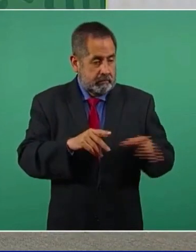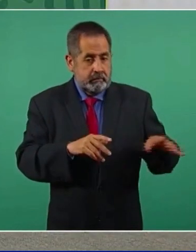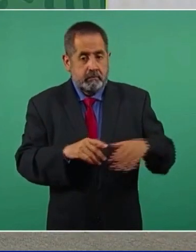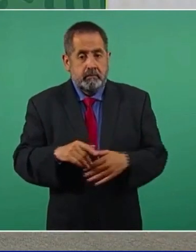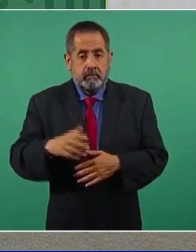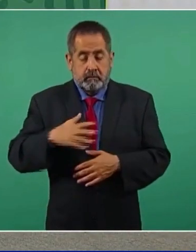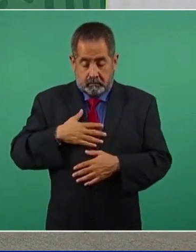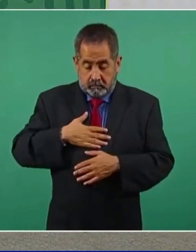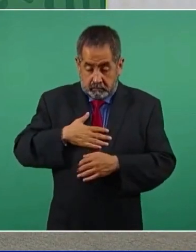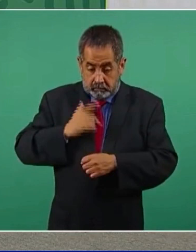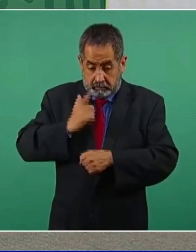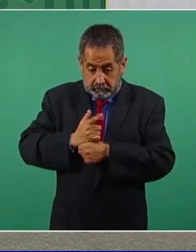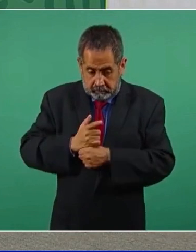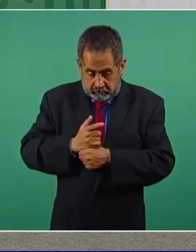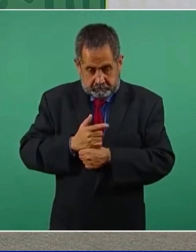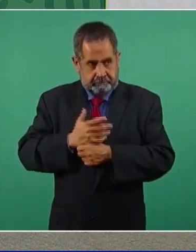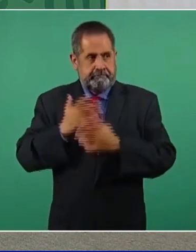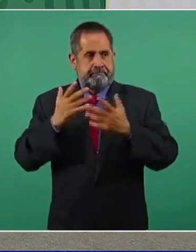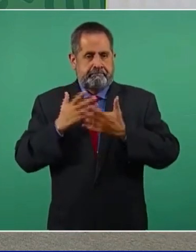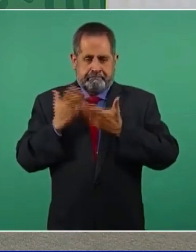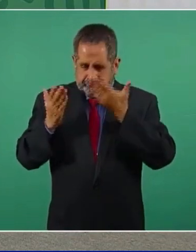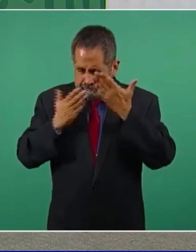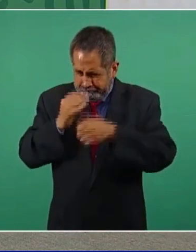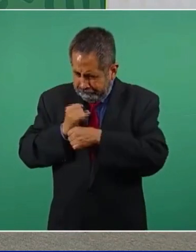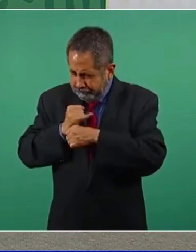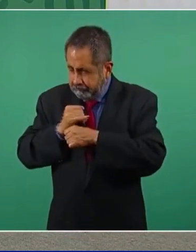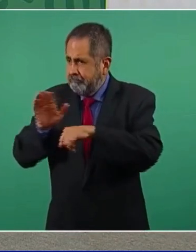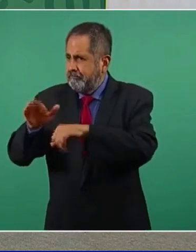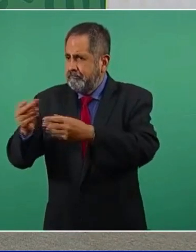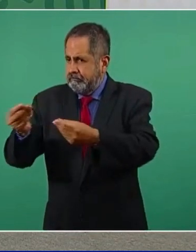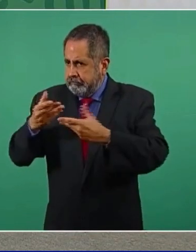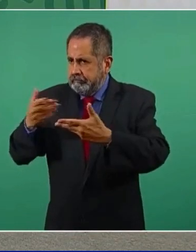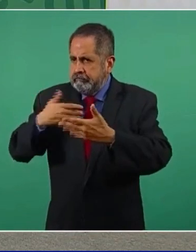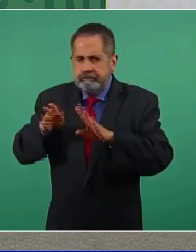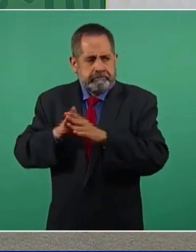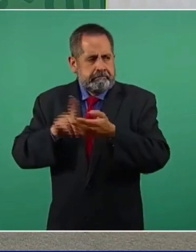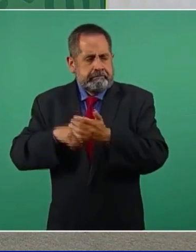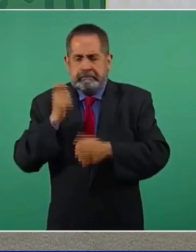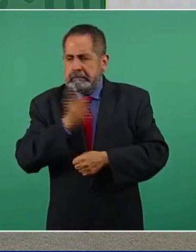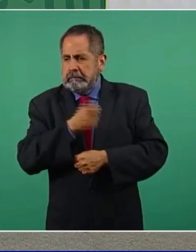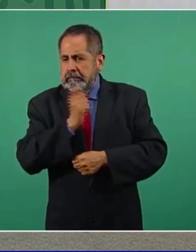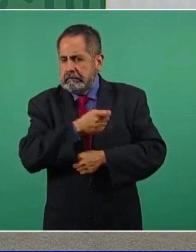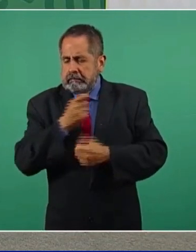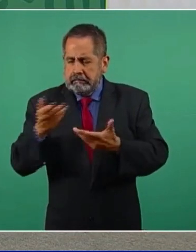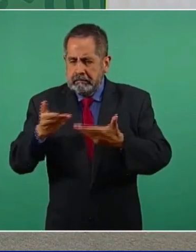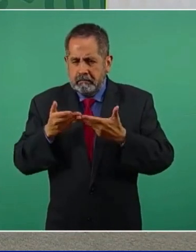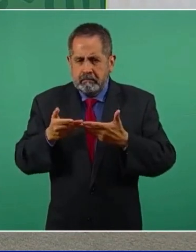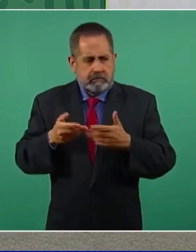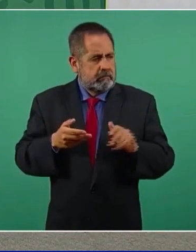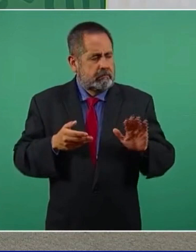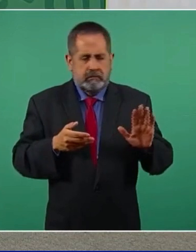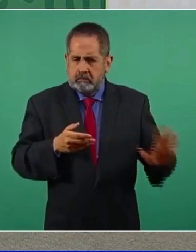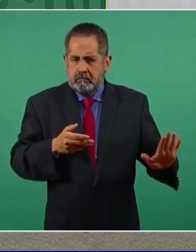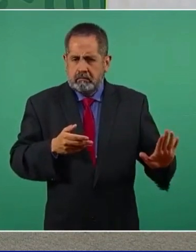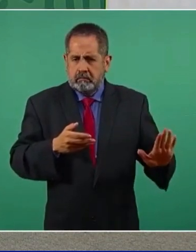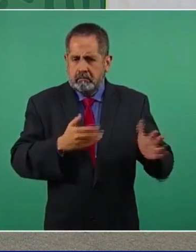me dan a conocer el asunto y digo, espérense,